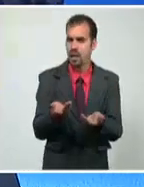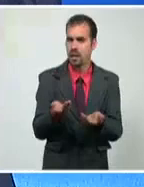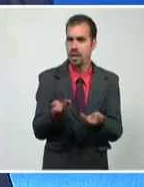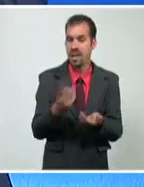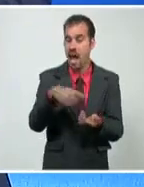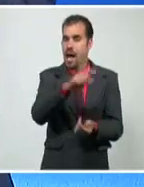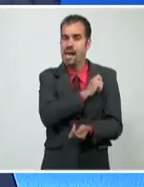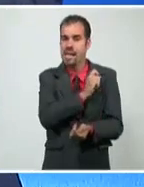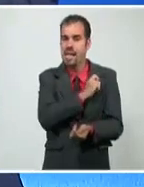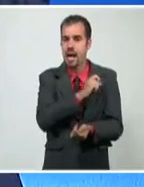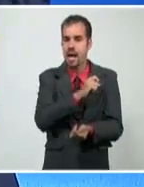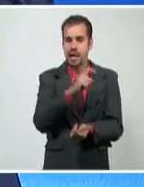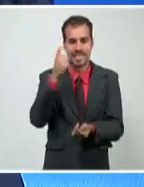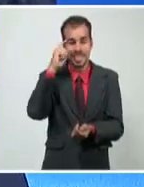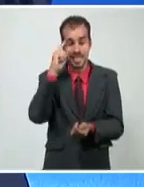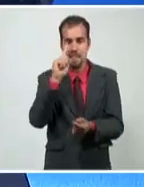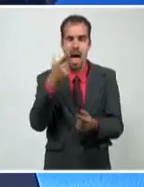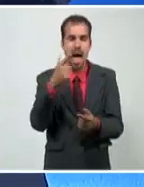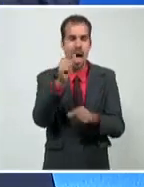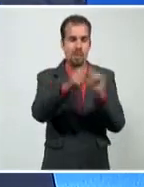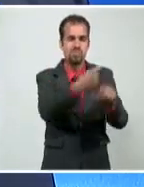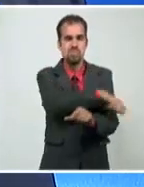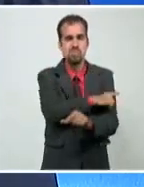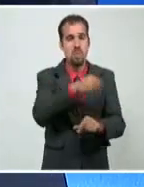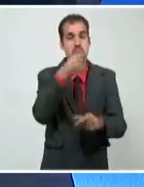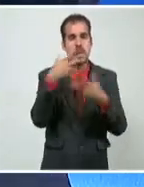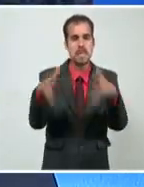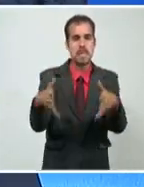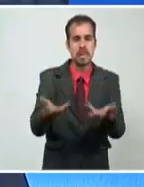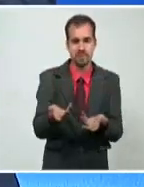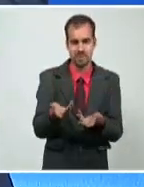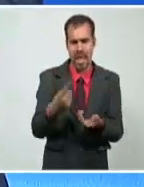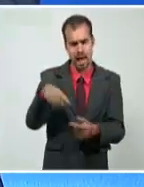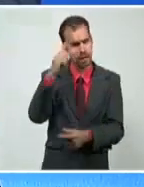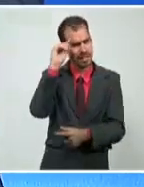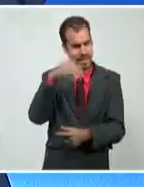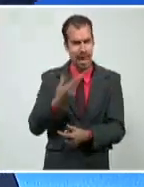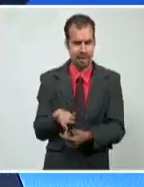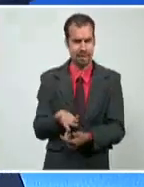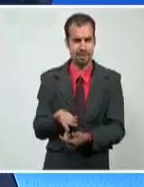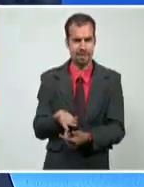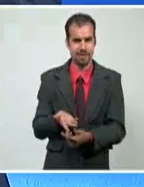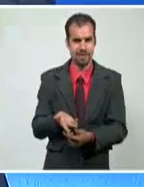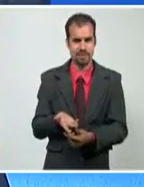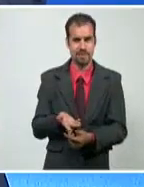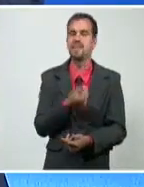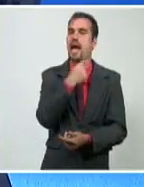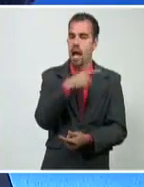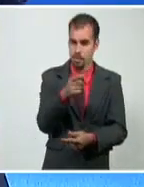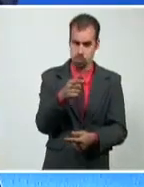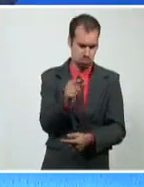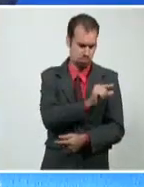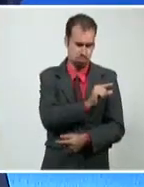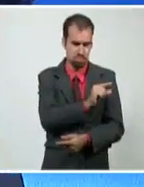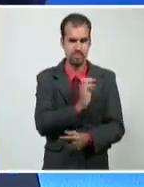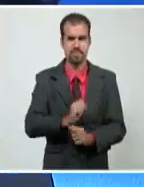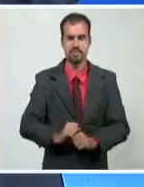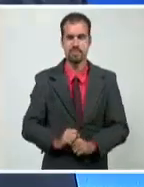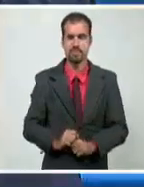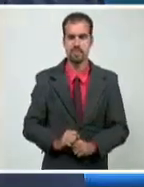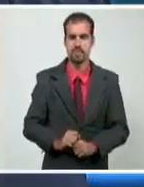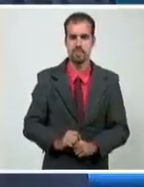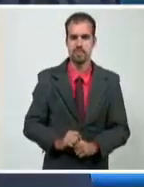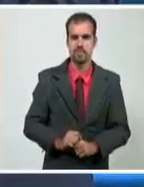en ocasiones saben muy bien lo que hacen y saben también por qué lo hacen. Les voy a traer un caso muy reciente, José Daniel